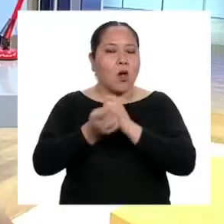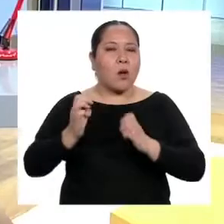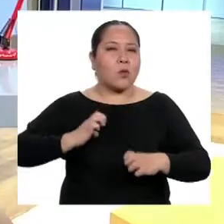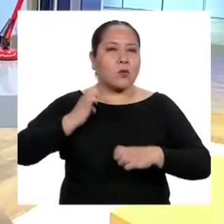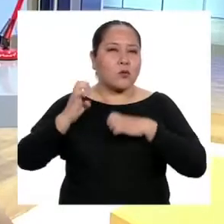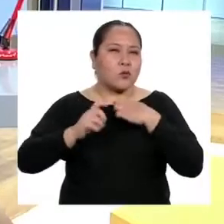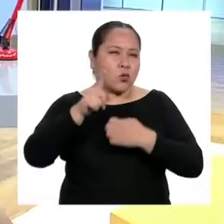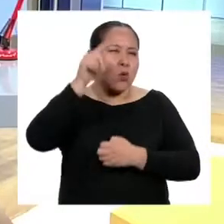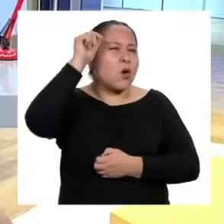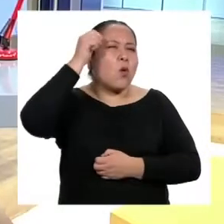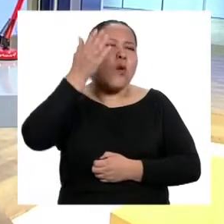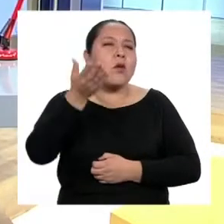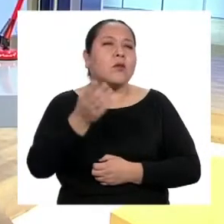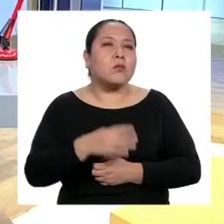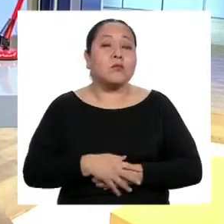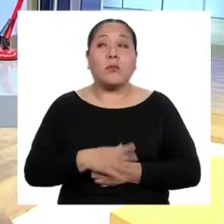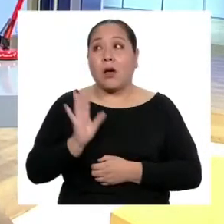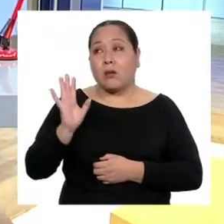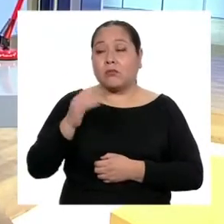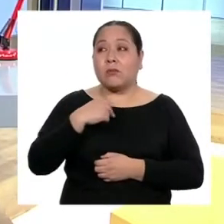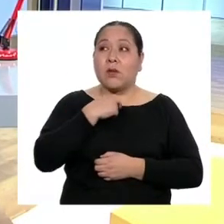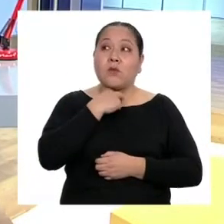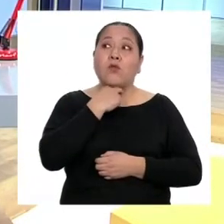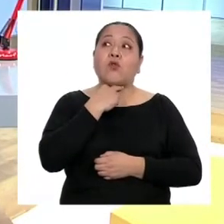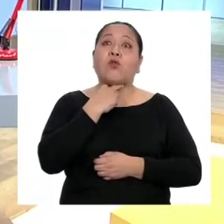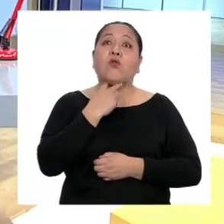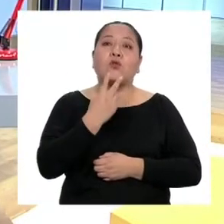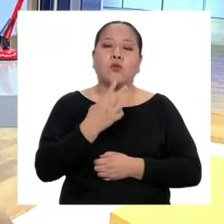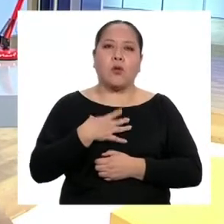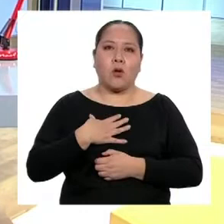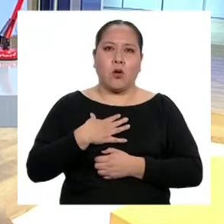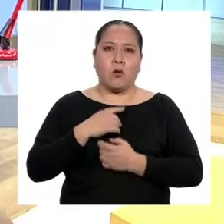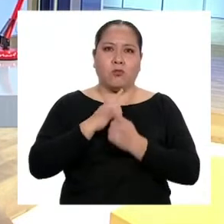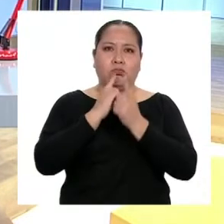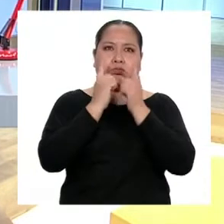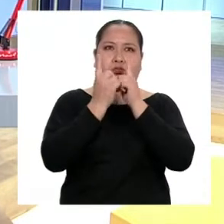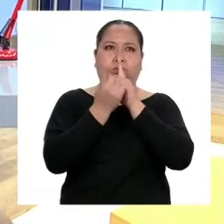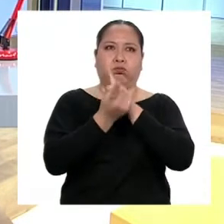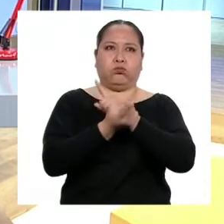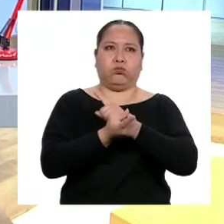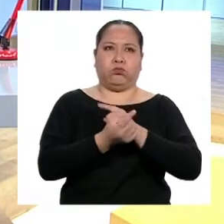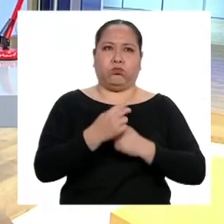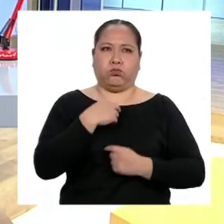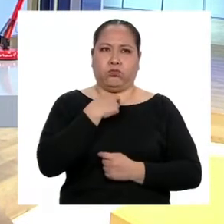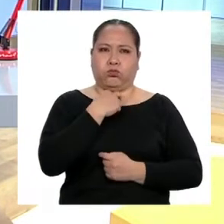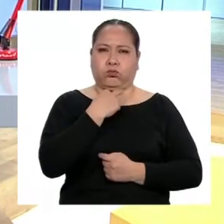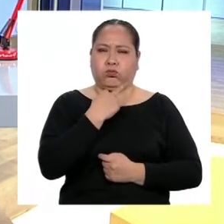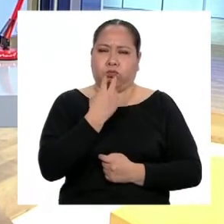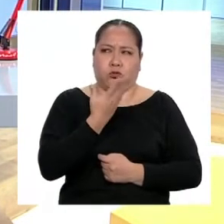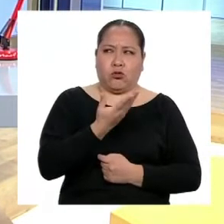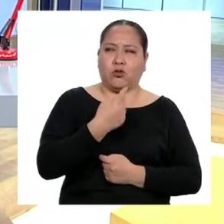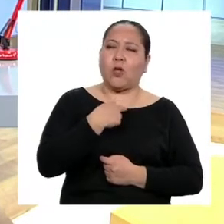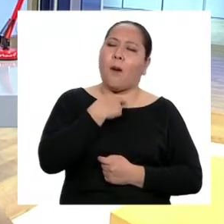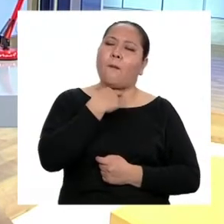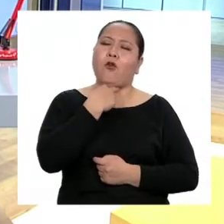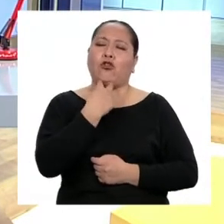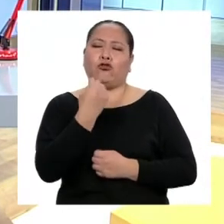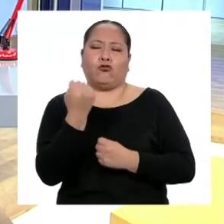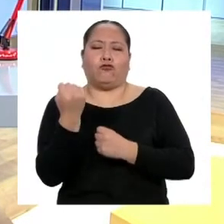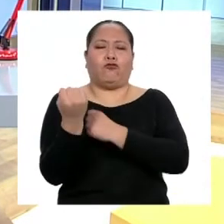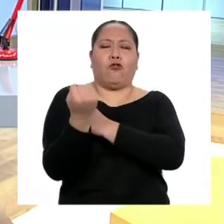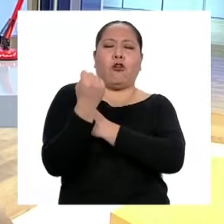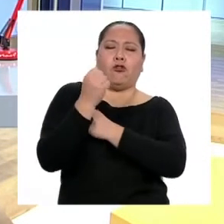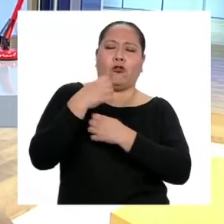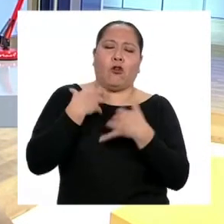Bueno, mi voz comenzó a ponerse muy grave hasta llegar a ser esta voz gruesa que